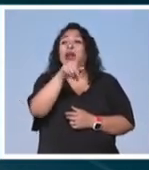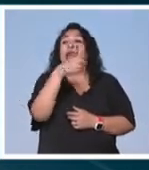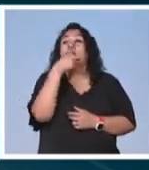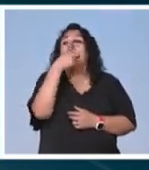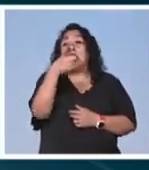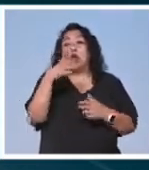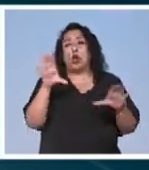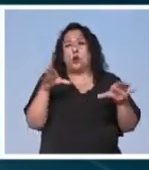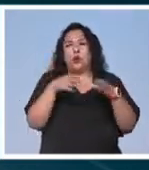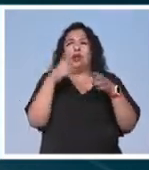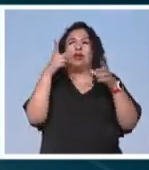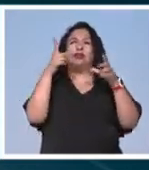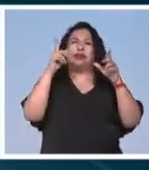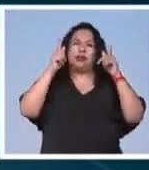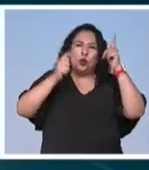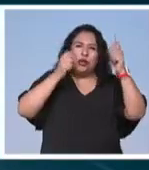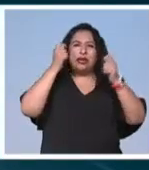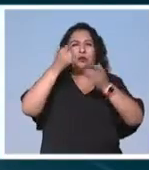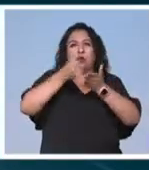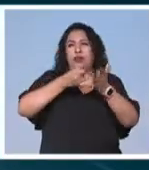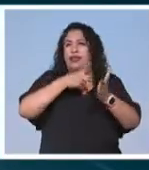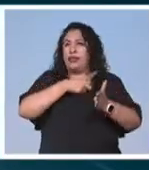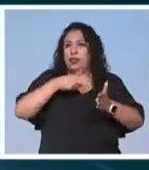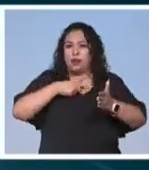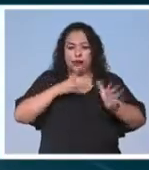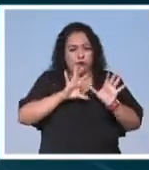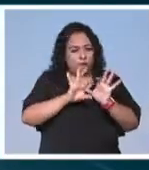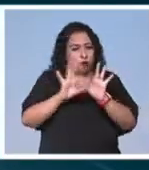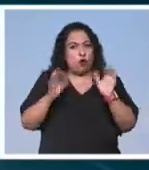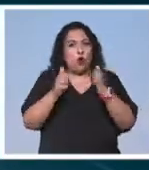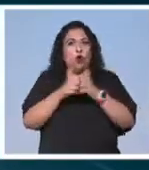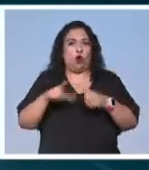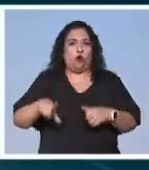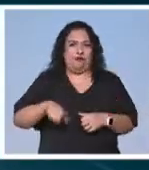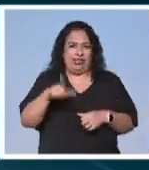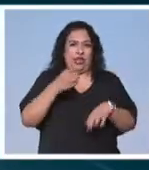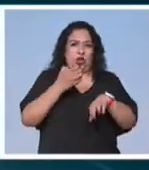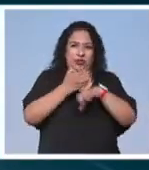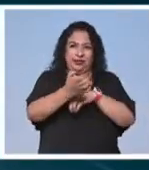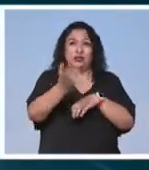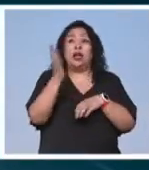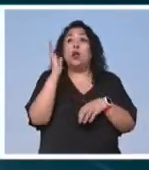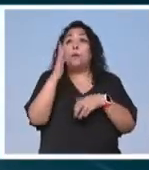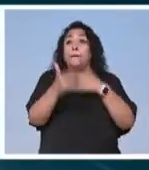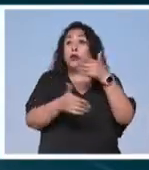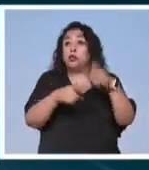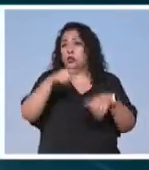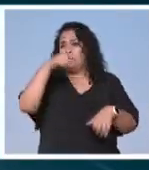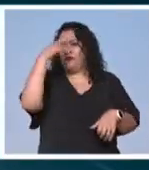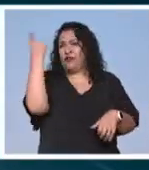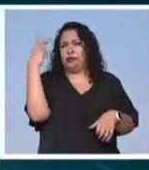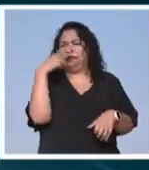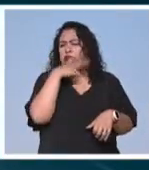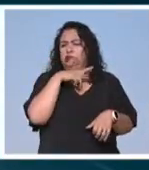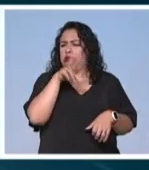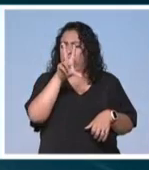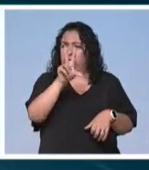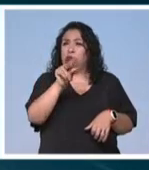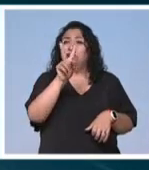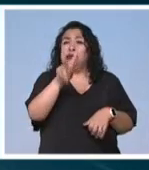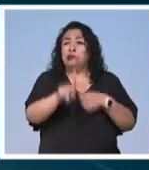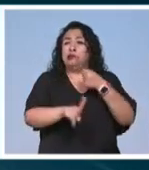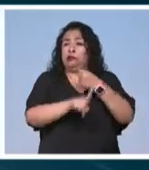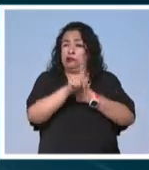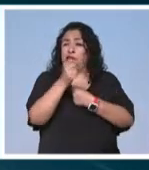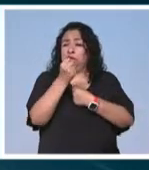dedicada al turismo o a la agricultura tendrá que actuar de manera coordinada con el gobierno del estado pues no será un proceso sencillo o rápido considerando las